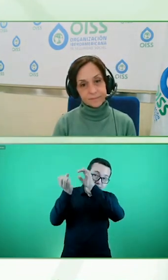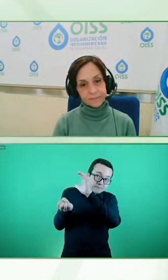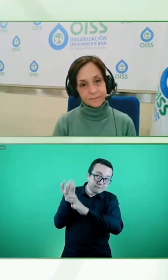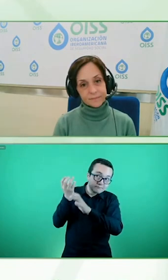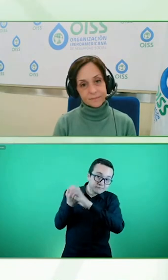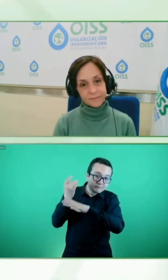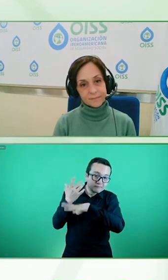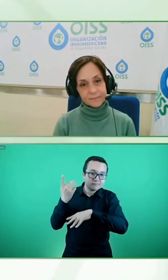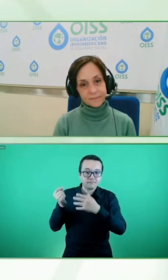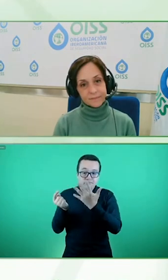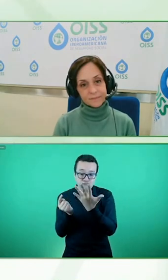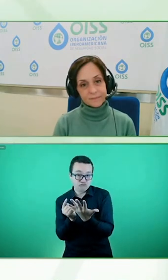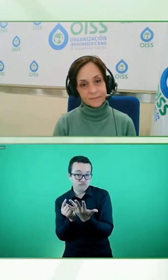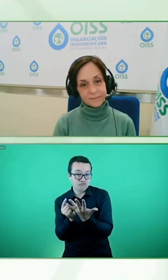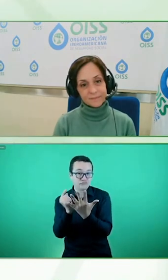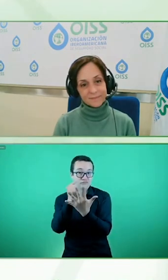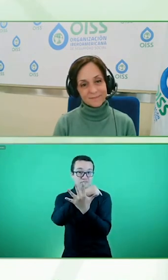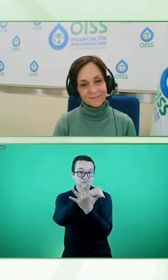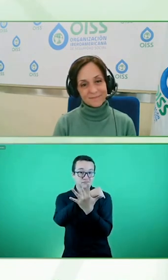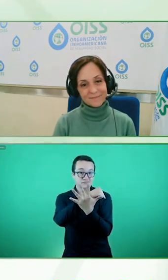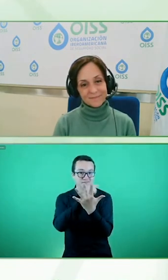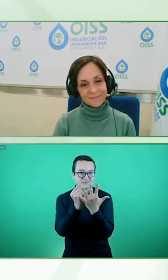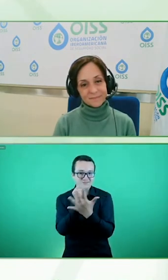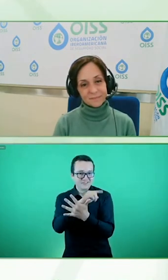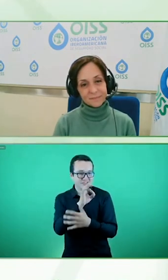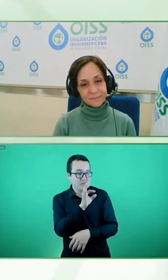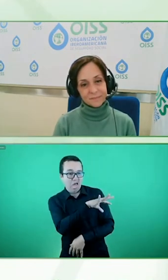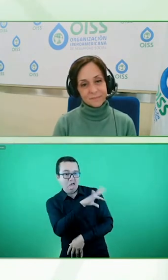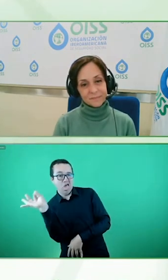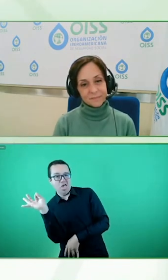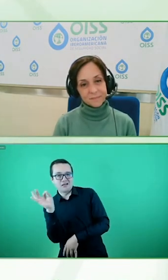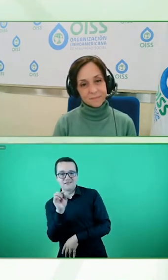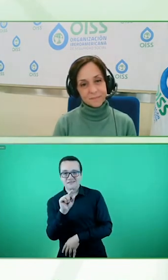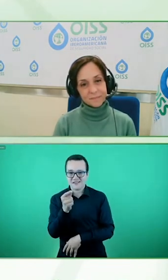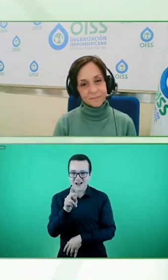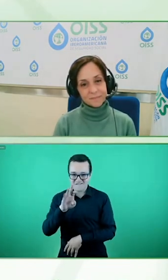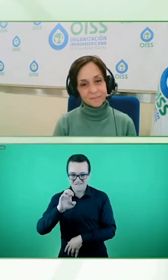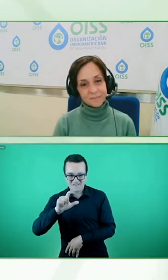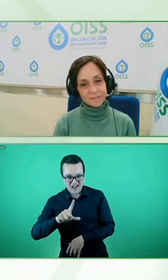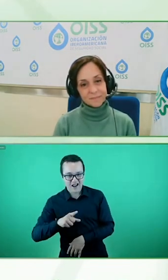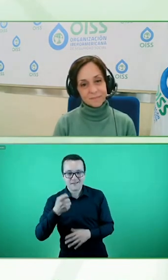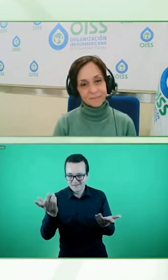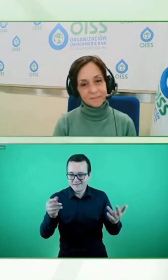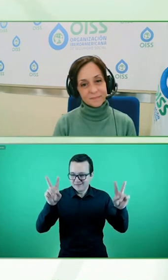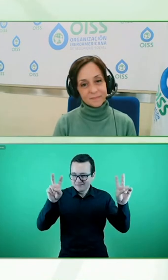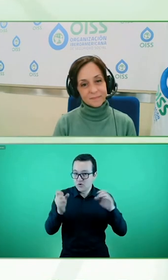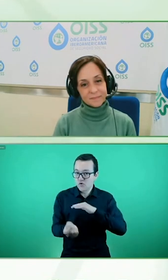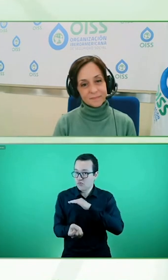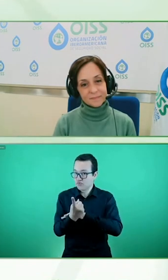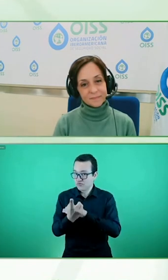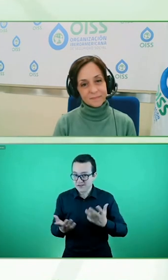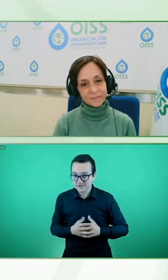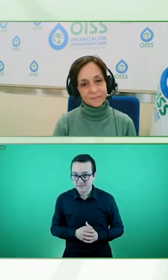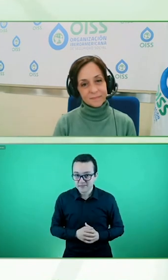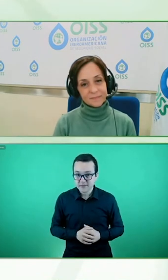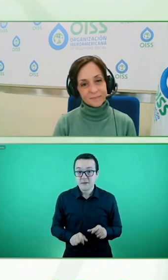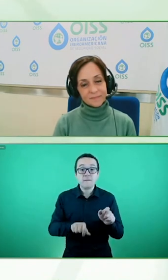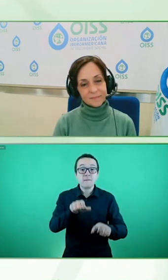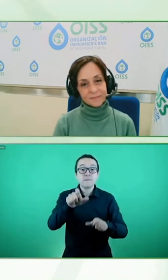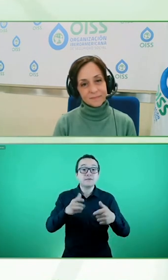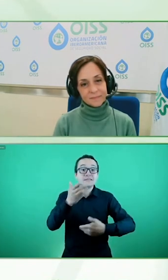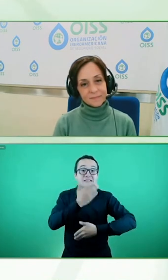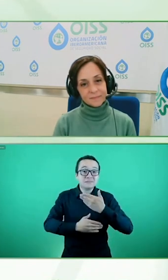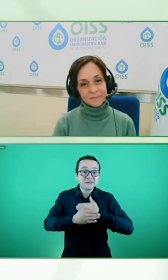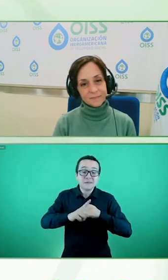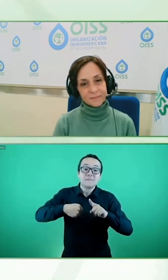ahí le robo siempre a Gabriel el tema, más oportunidades hay, pensemos en personas con discapacidad, adultos mayores, ¿no? ¿Cuántas